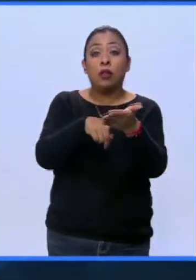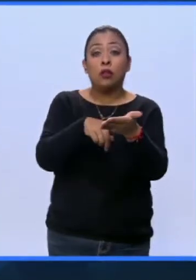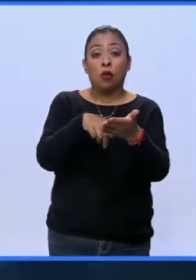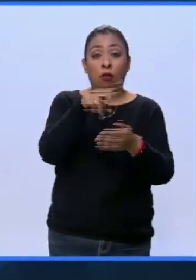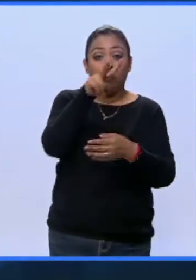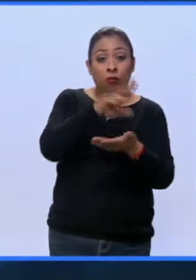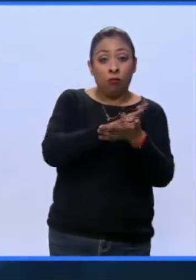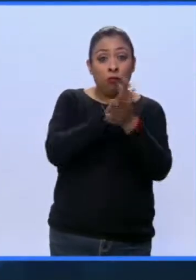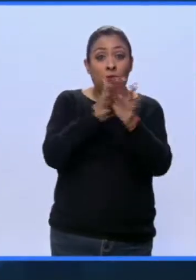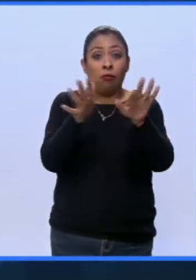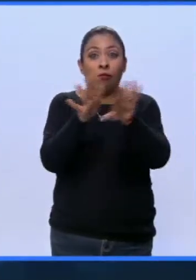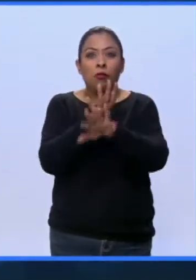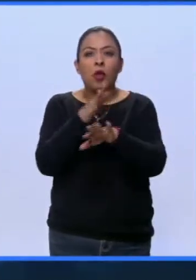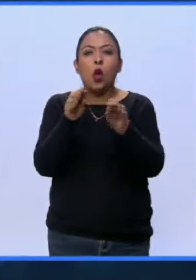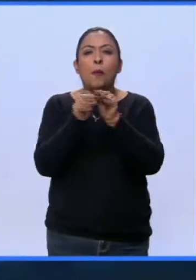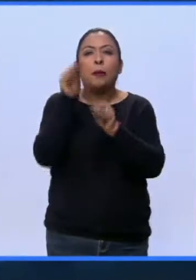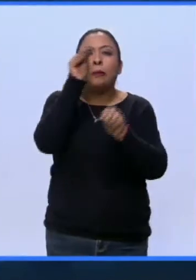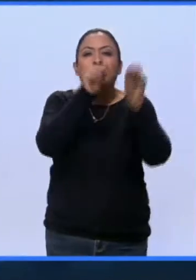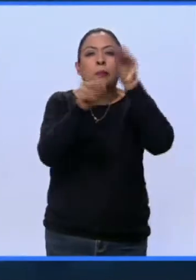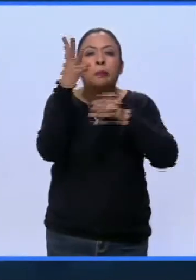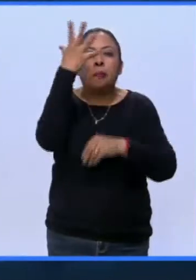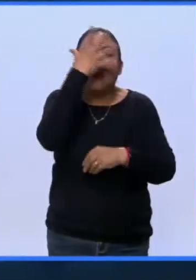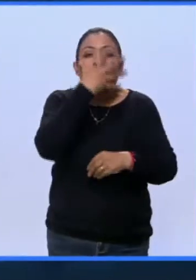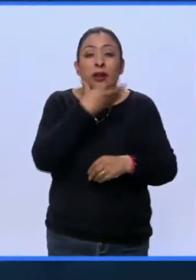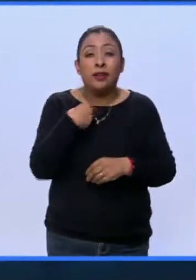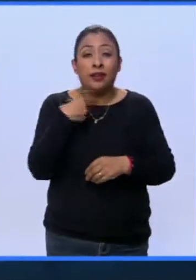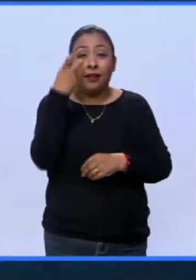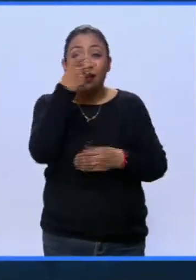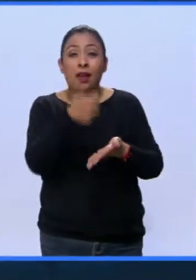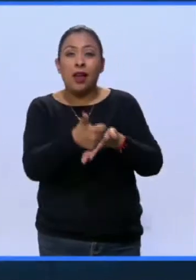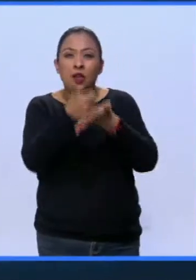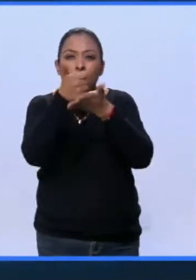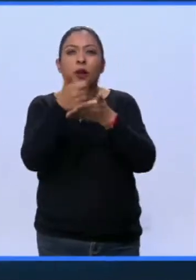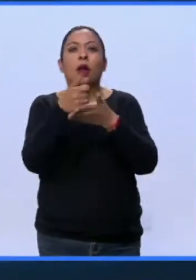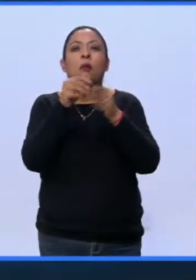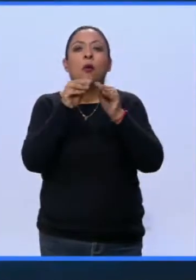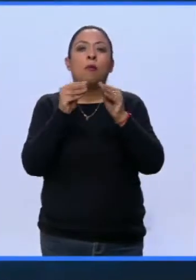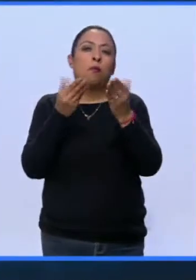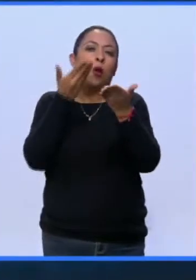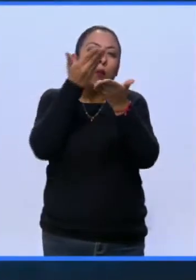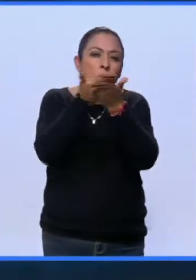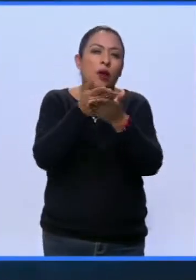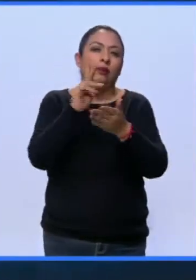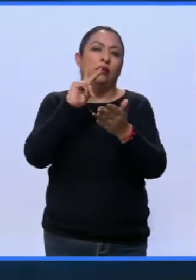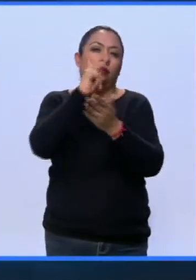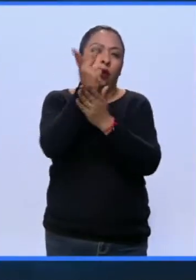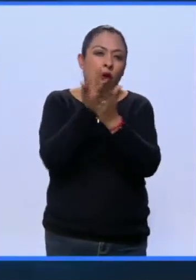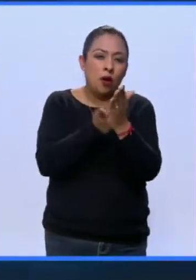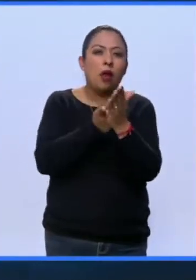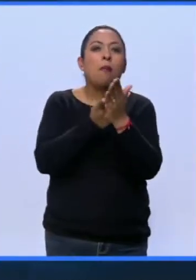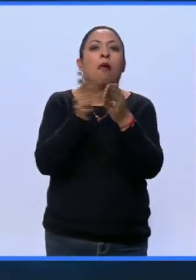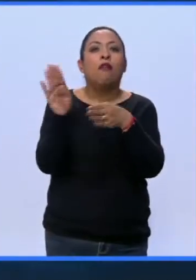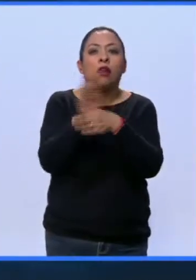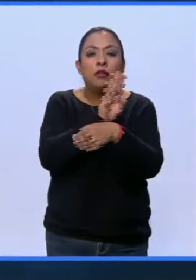convierte en disfrute estético y este ayuda a promover iniciativas y programas para beneficiar a quienes cotidianamente